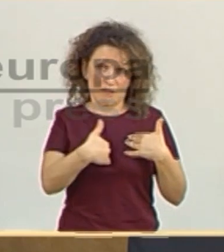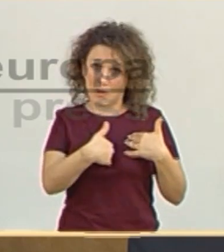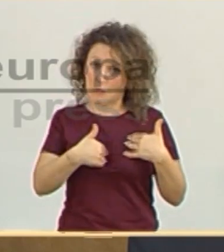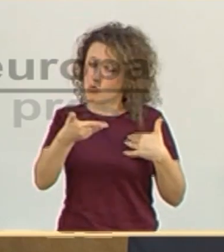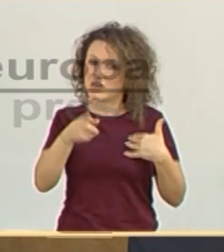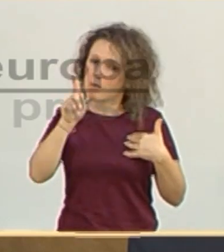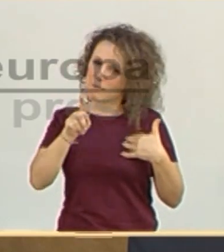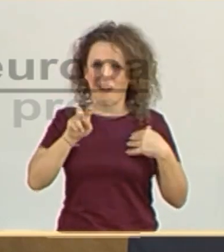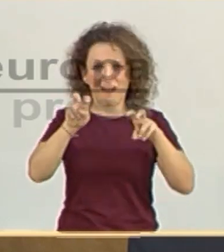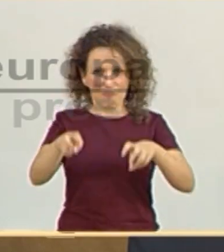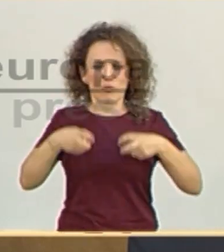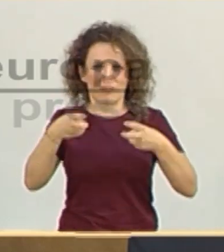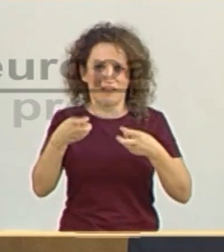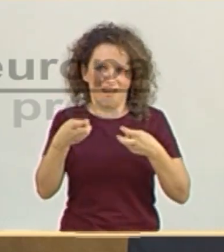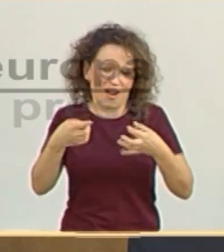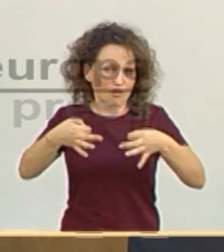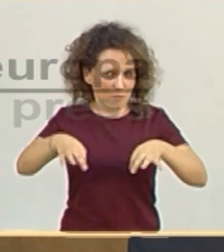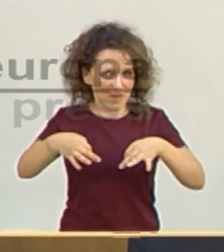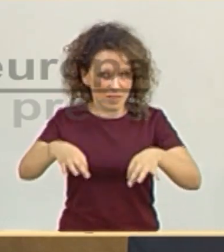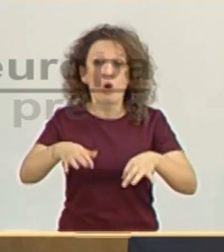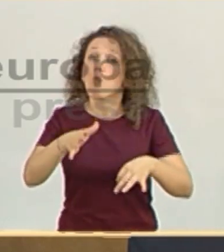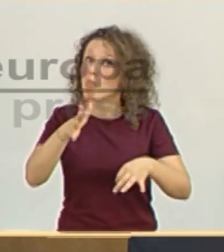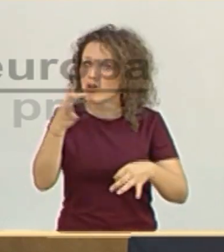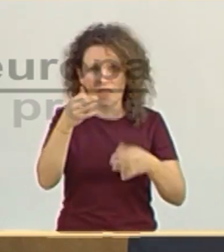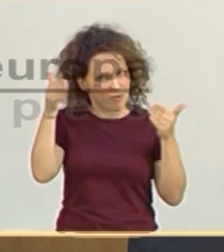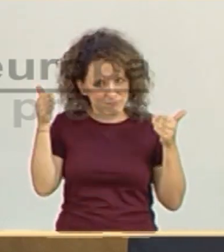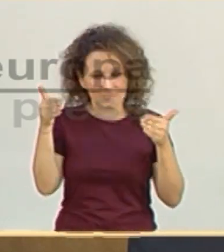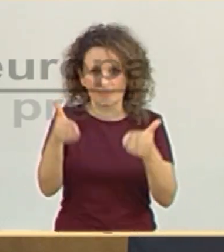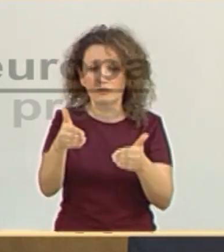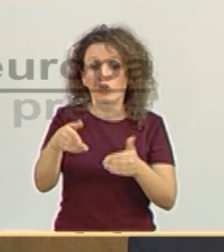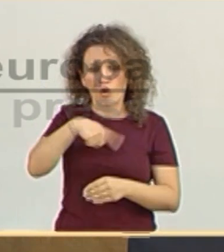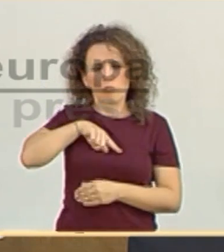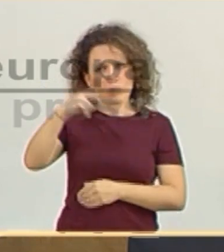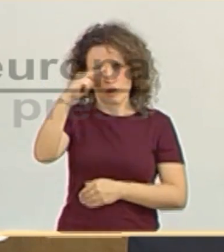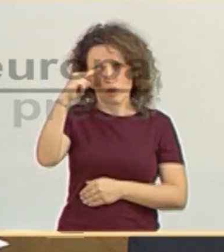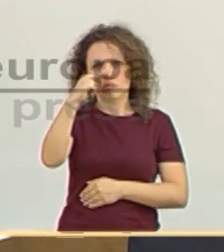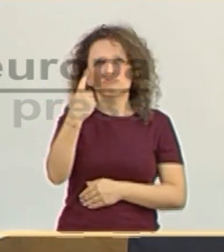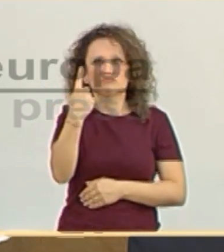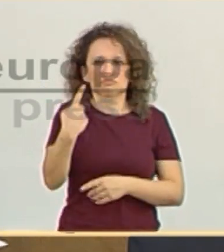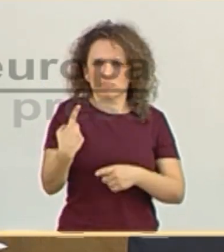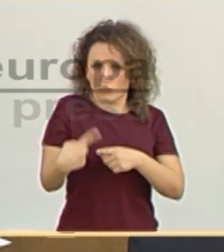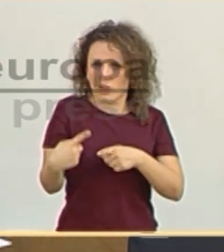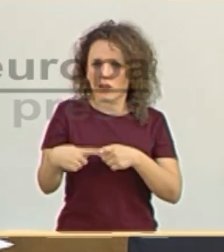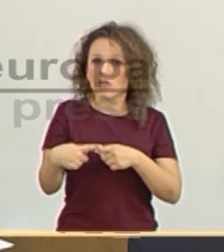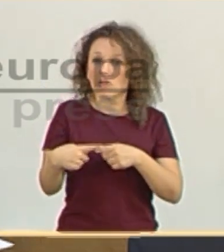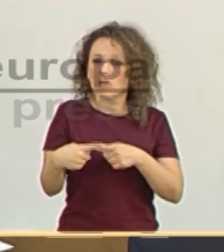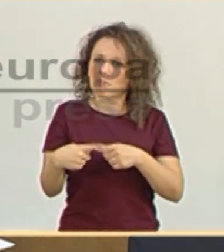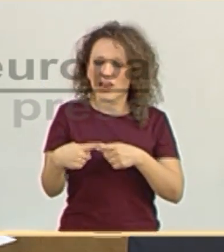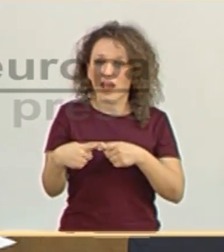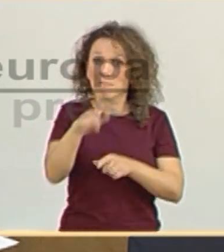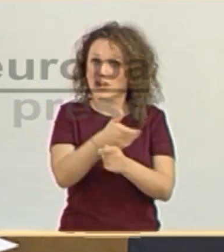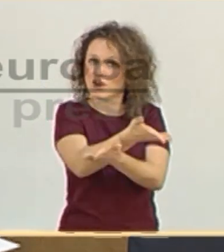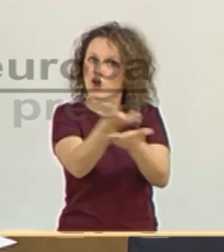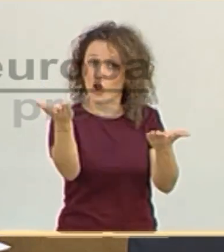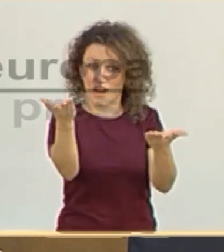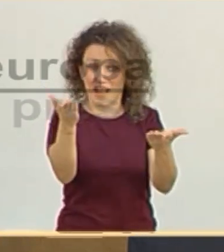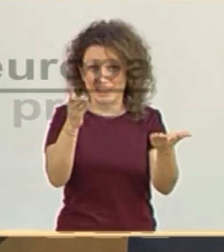Por eso es muy importante que nos pongamos a ello. Nos ha preocupado sobre todo una cuestión, que es recuperar la confianza de la gente sobre